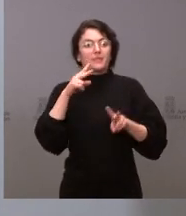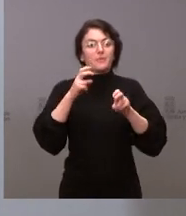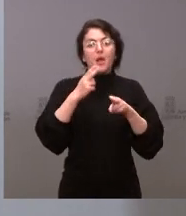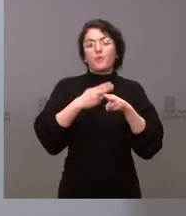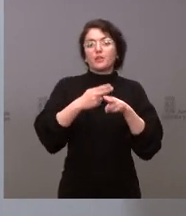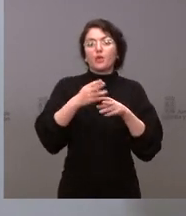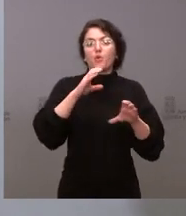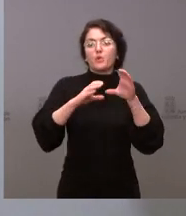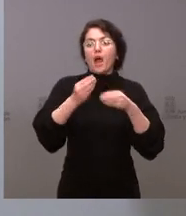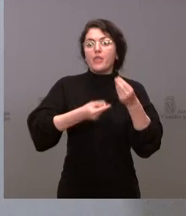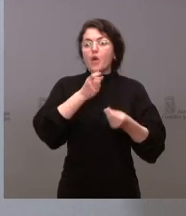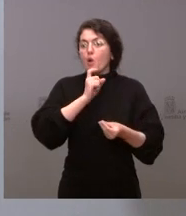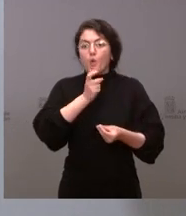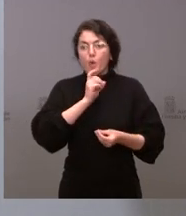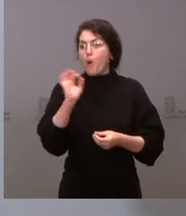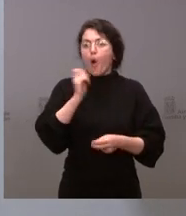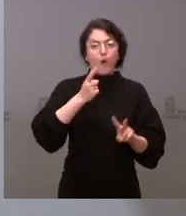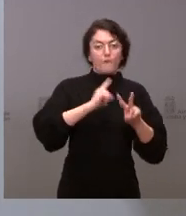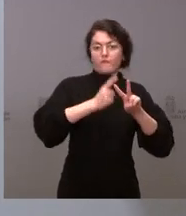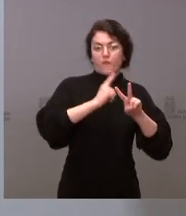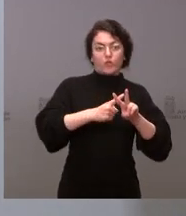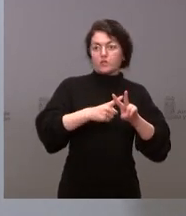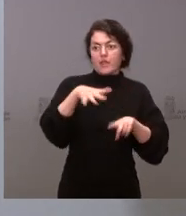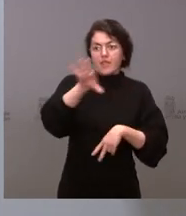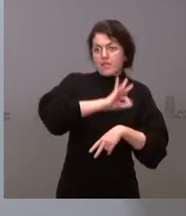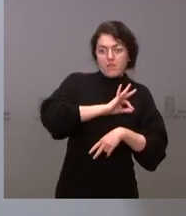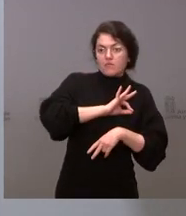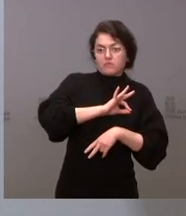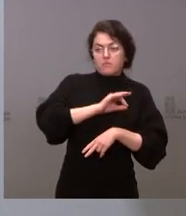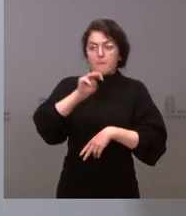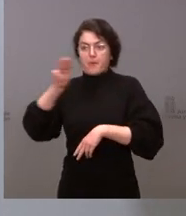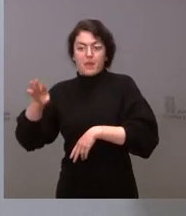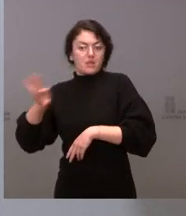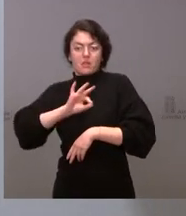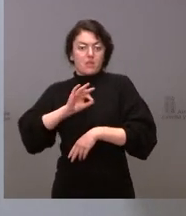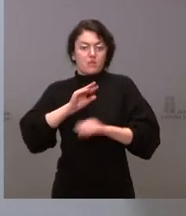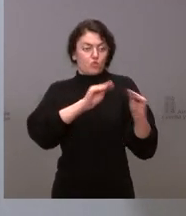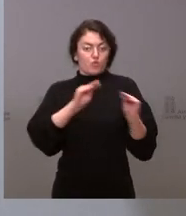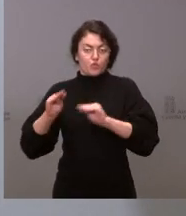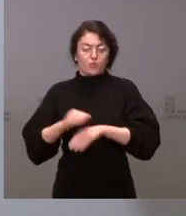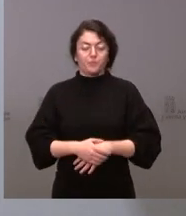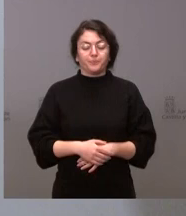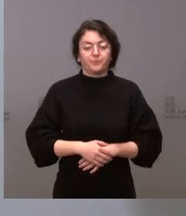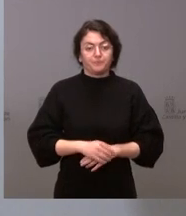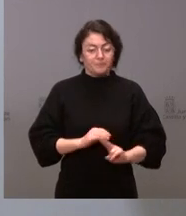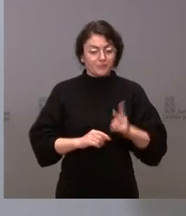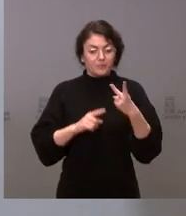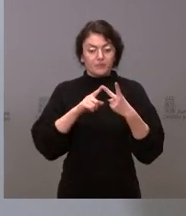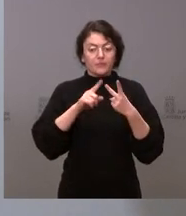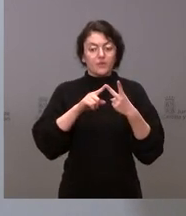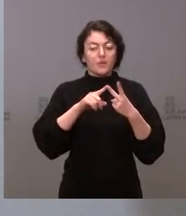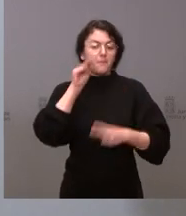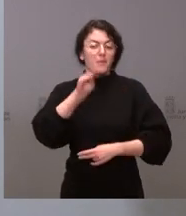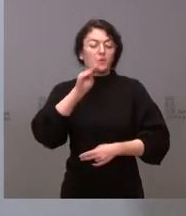o si Vox va a aplicar sus criterios y el PP los suyos. Y en segundo lugar, quería preguntarle en papel, ¿qué